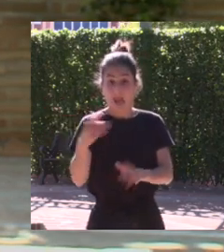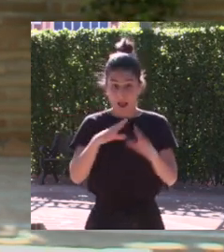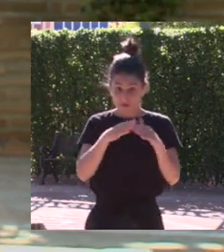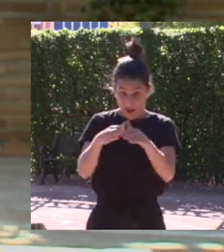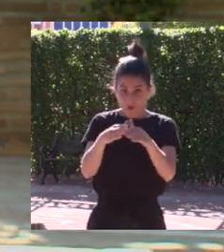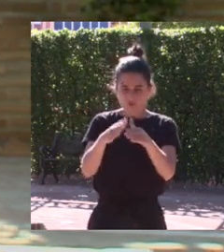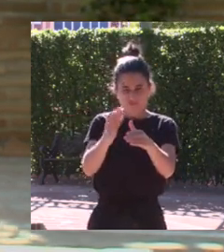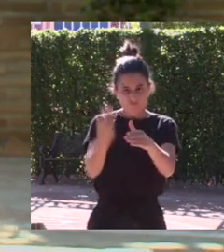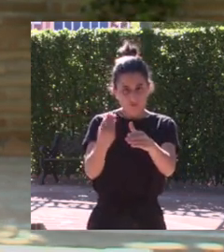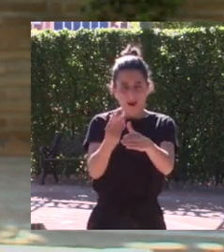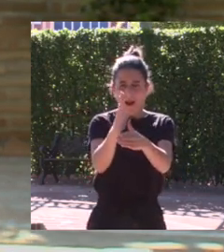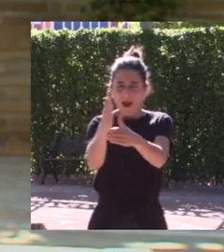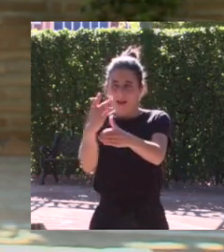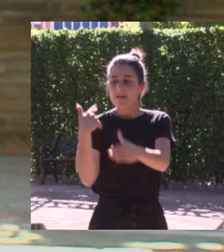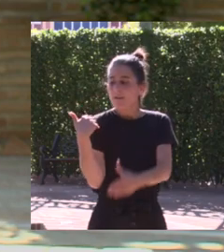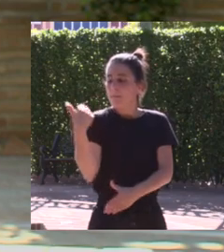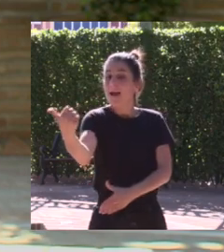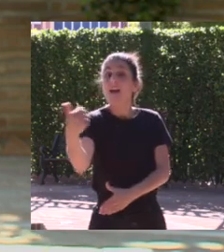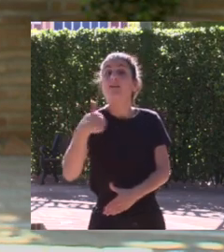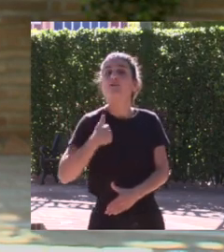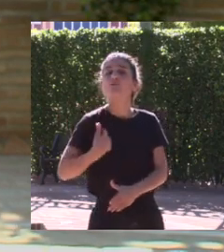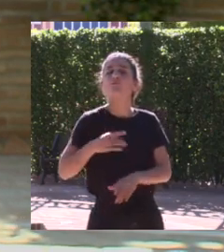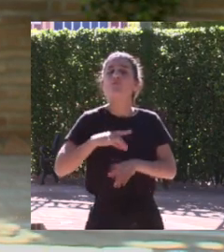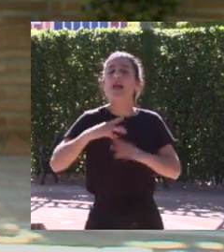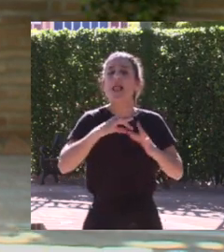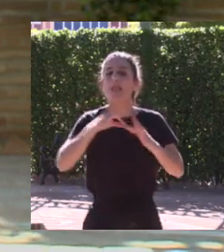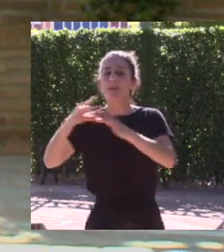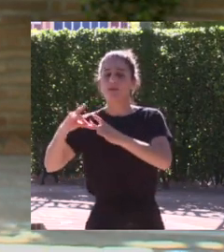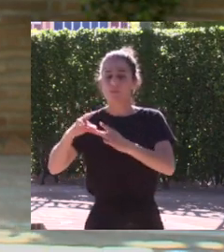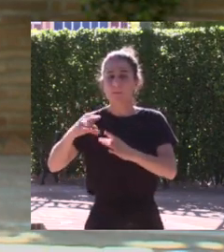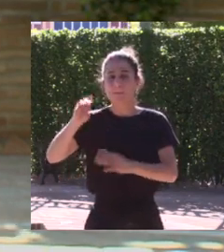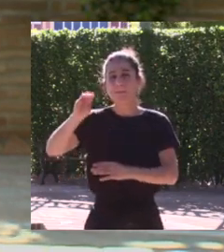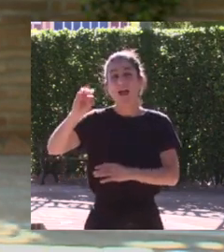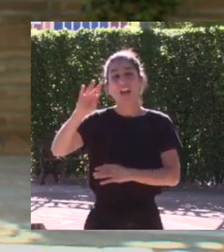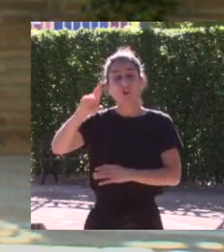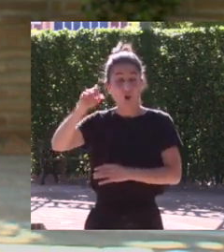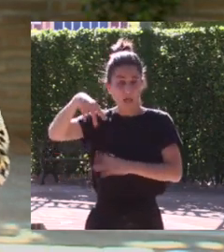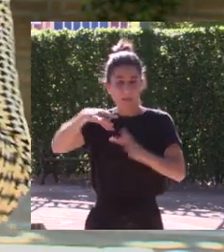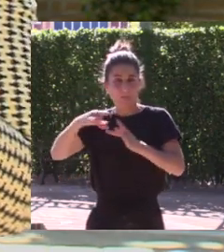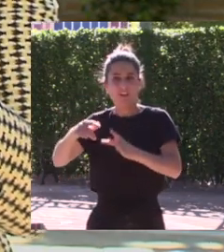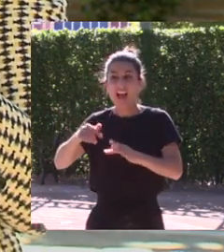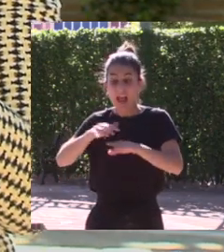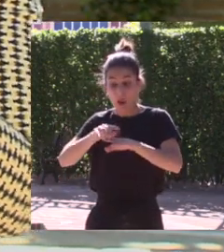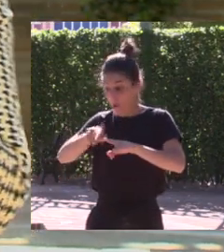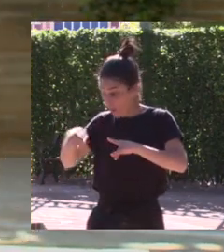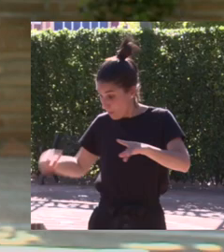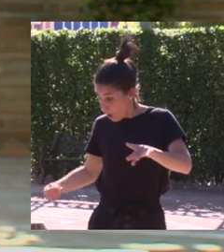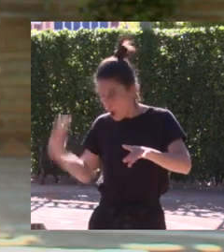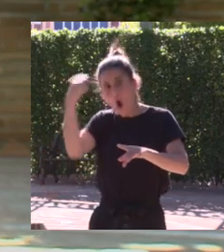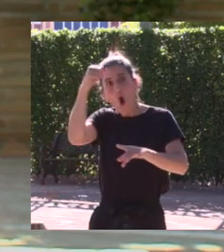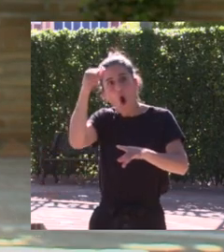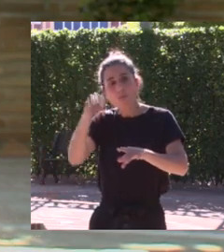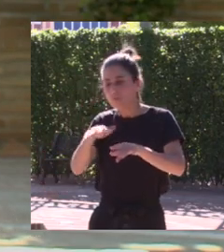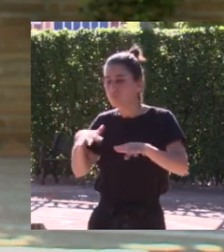el barco más competitivo de la flota y yo paso a ser la patrona de este barco todos los demás eran hombres yo creo que llenamos más